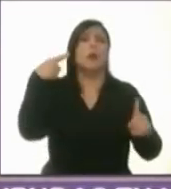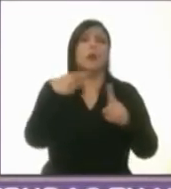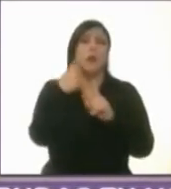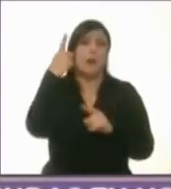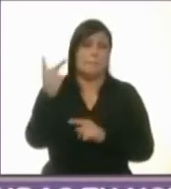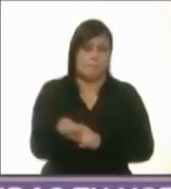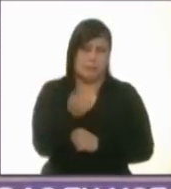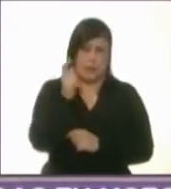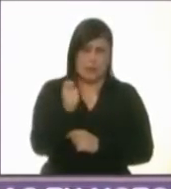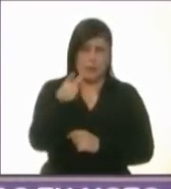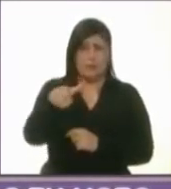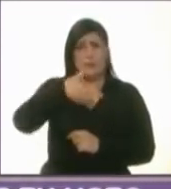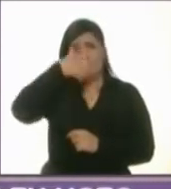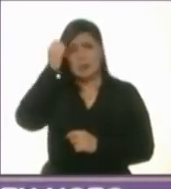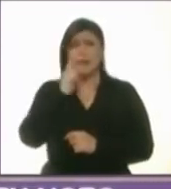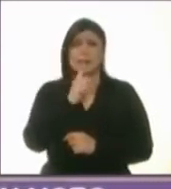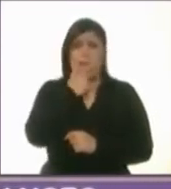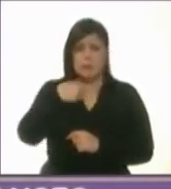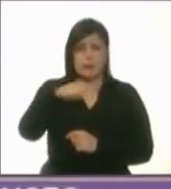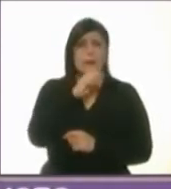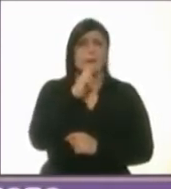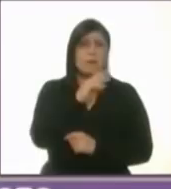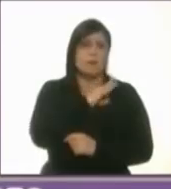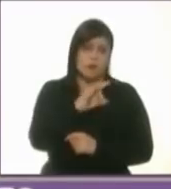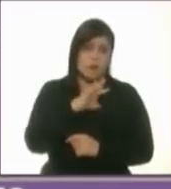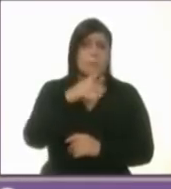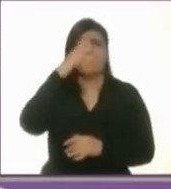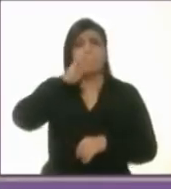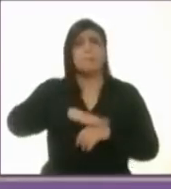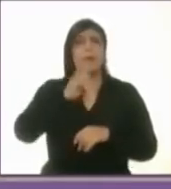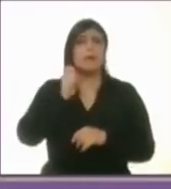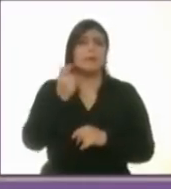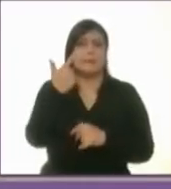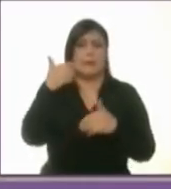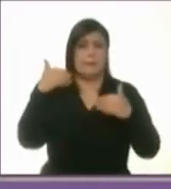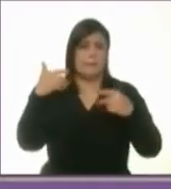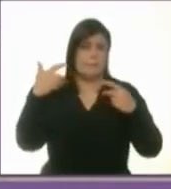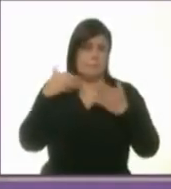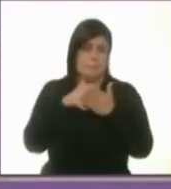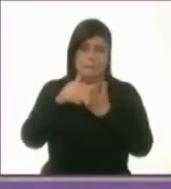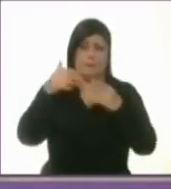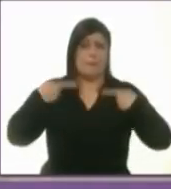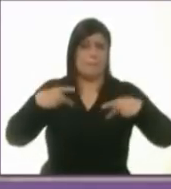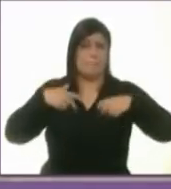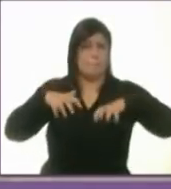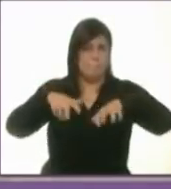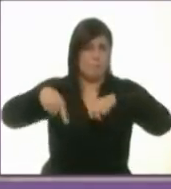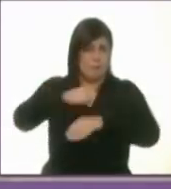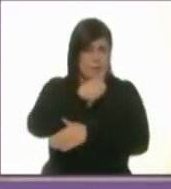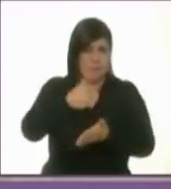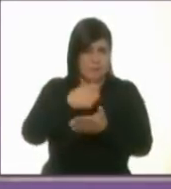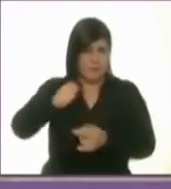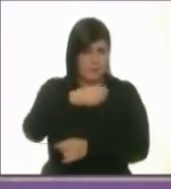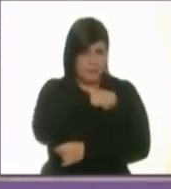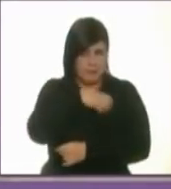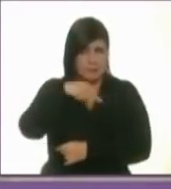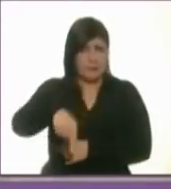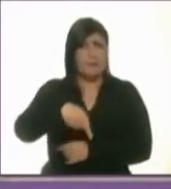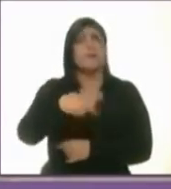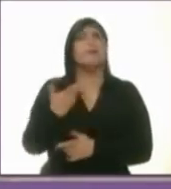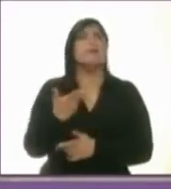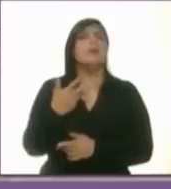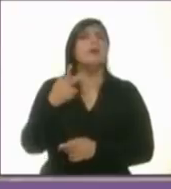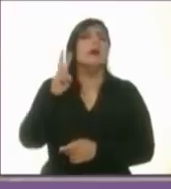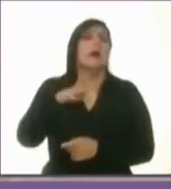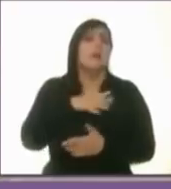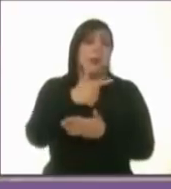que los candidatos y las candidatas van a responder a los más de 7 millones de ciudadanos de la capital del país que están en la lista